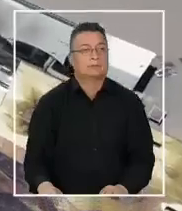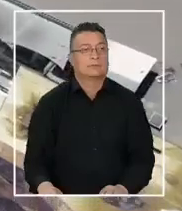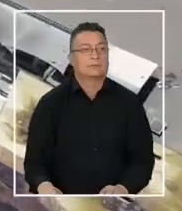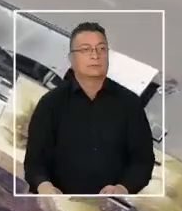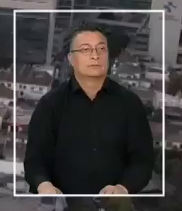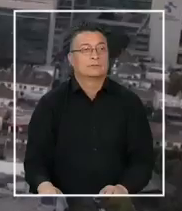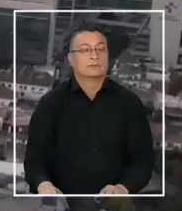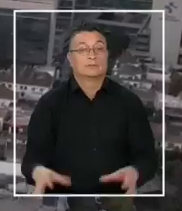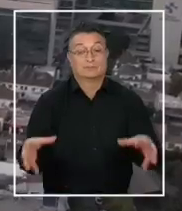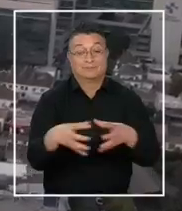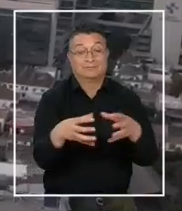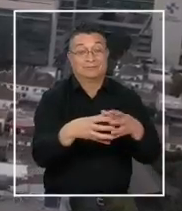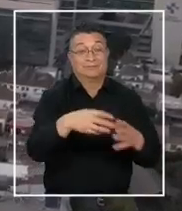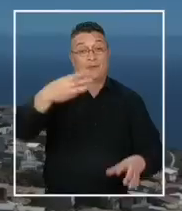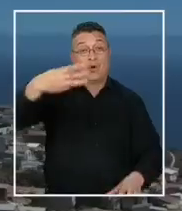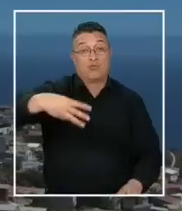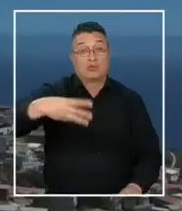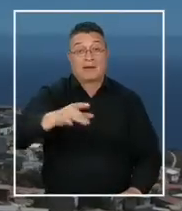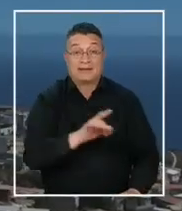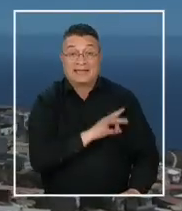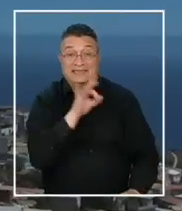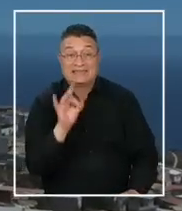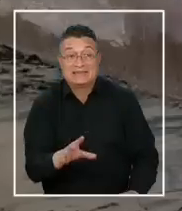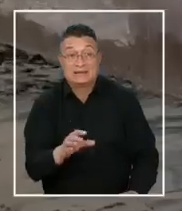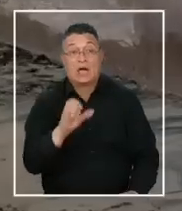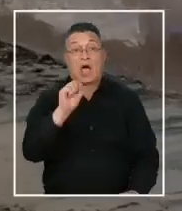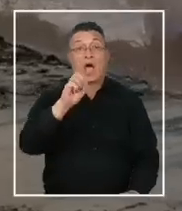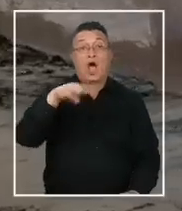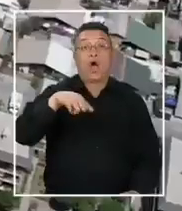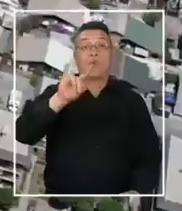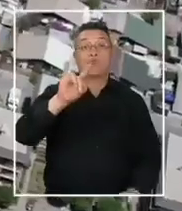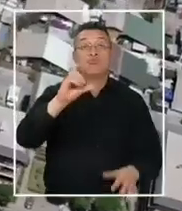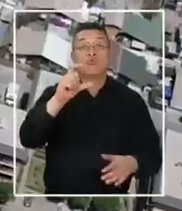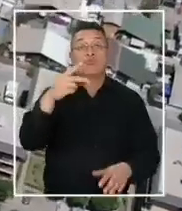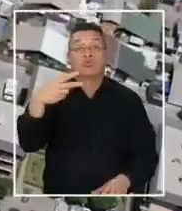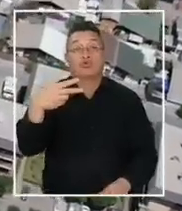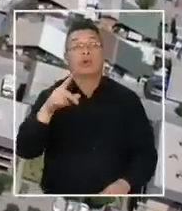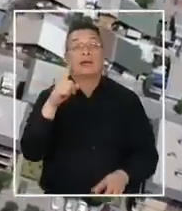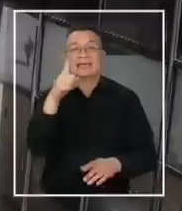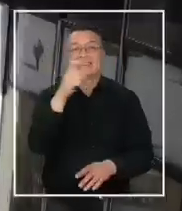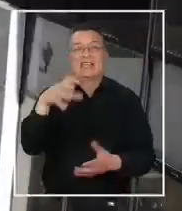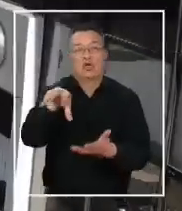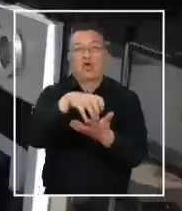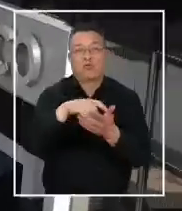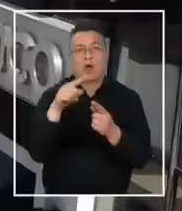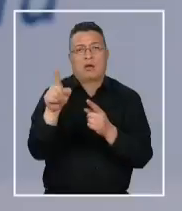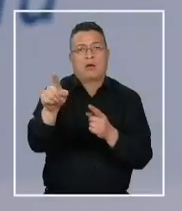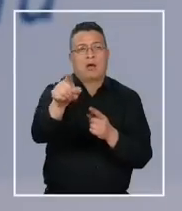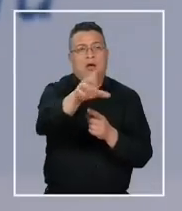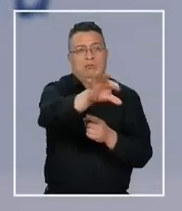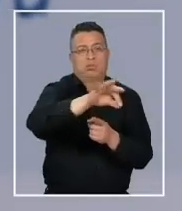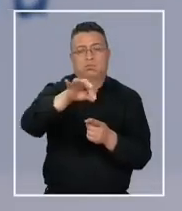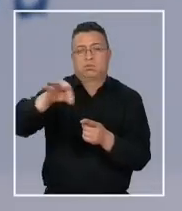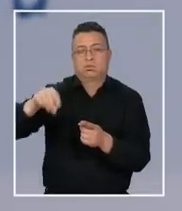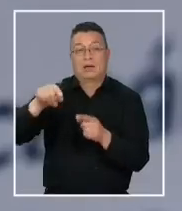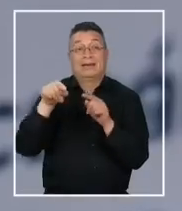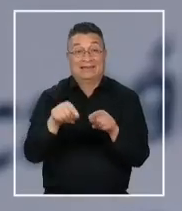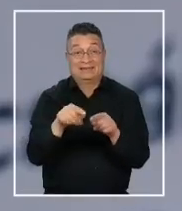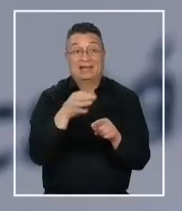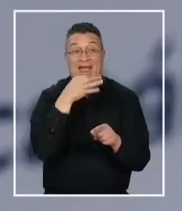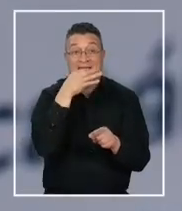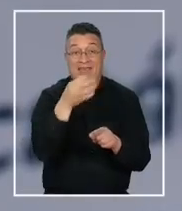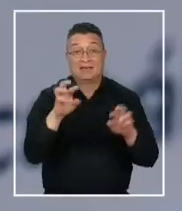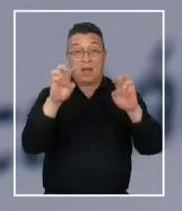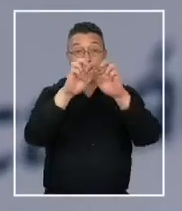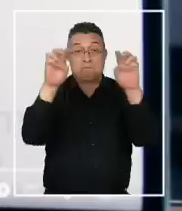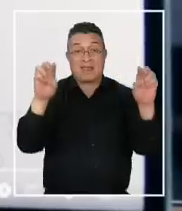La Asociación de Municipalidades de Chile, AMUCH, reúne a más de 100 comunas de todo el país. Desde la entidad, aseguran que la